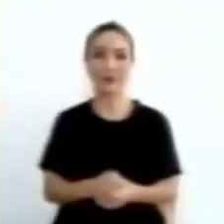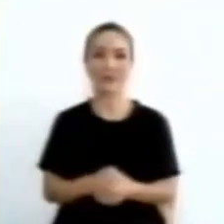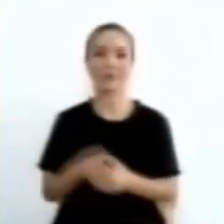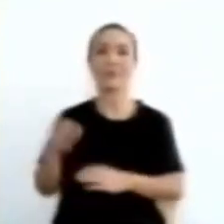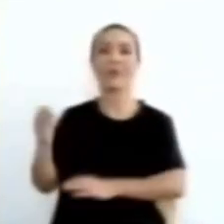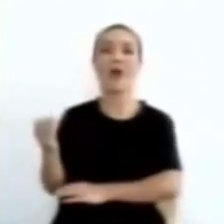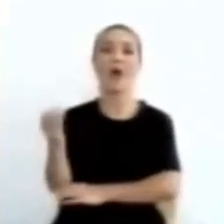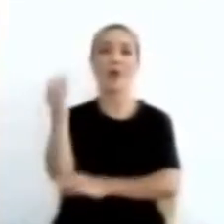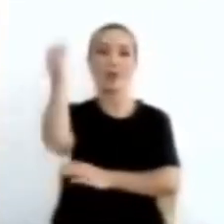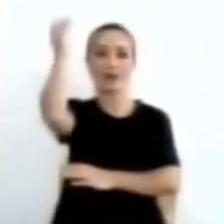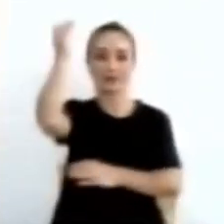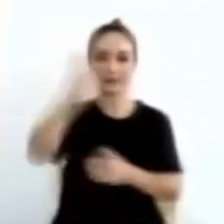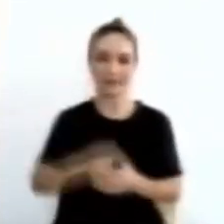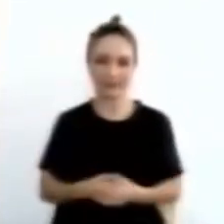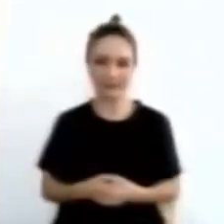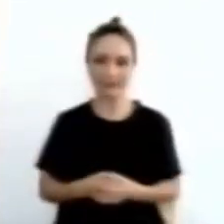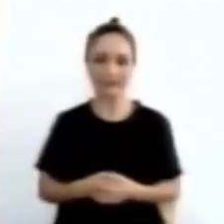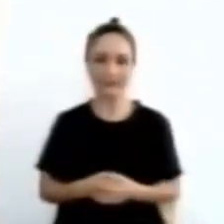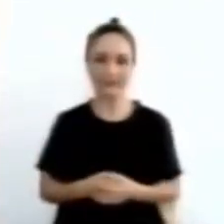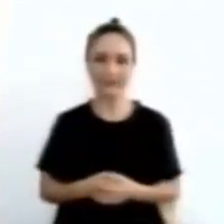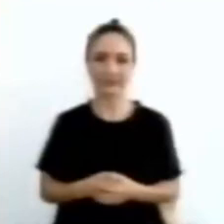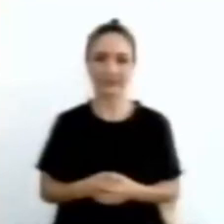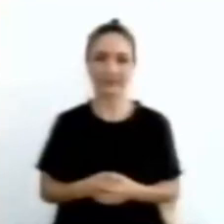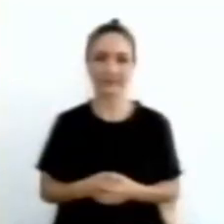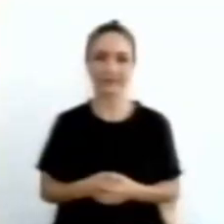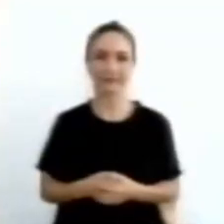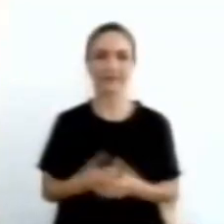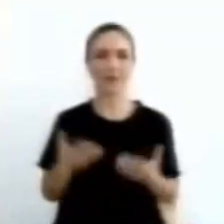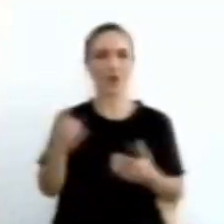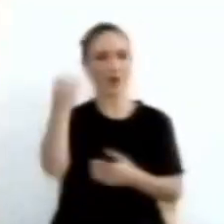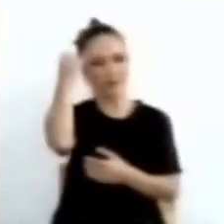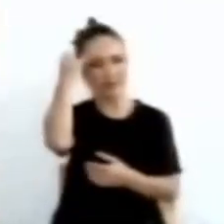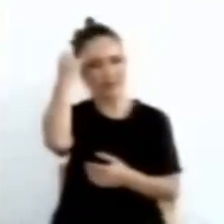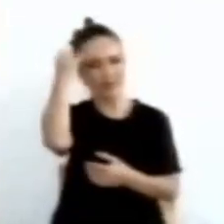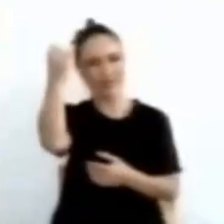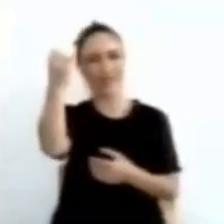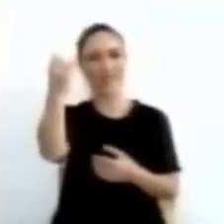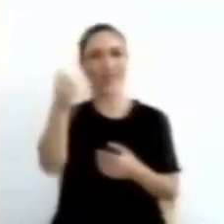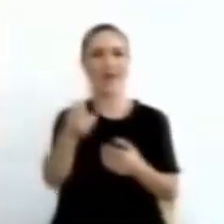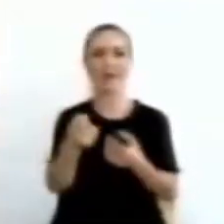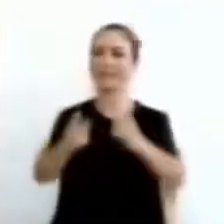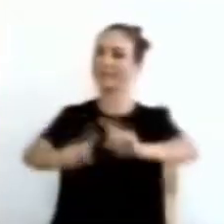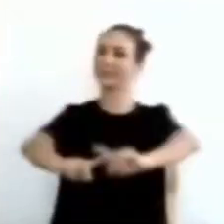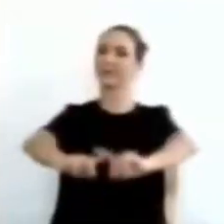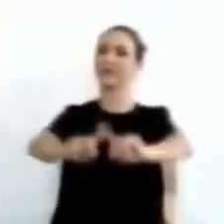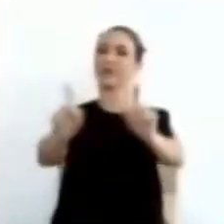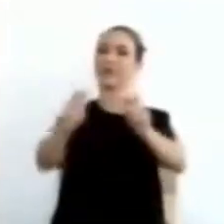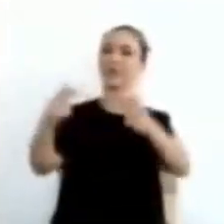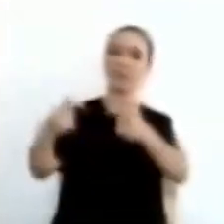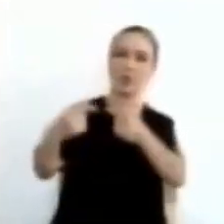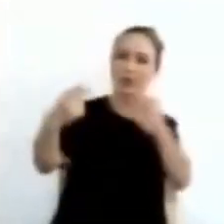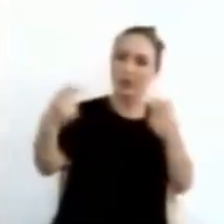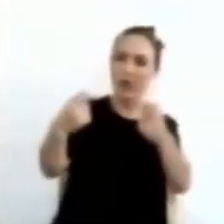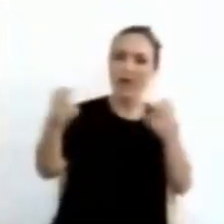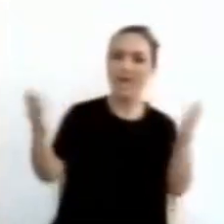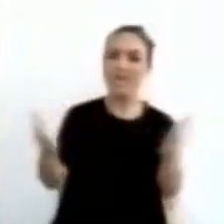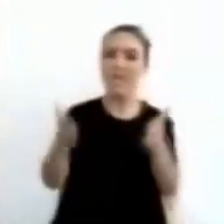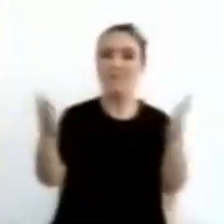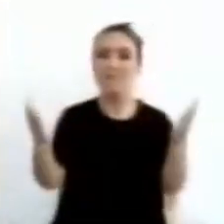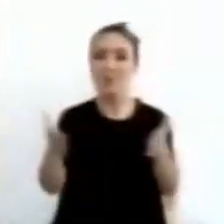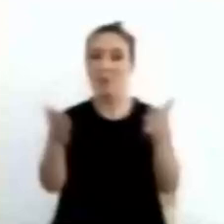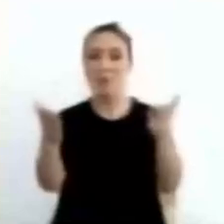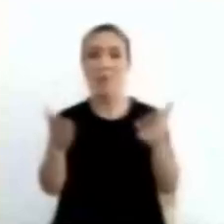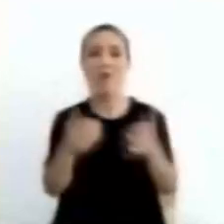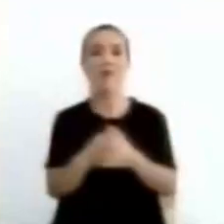adolescentes y jóvenes con ideologías nefastas que promueven el libertinaje